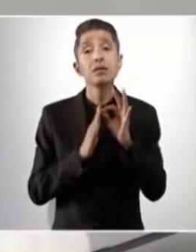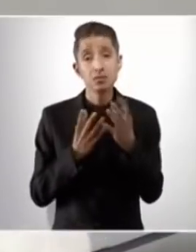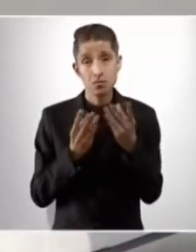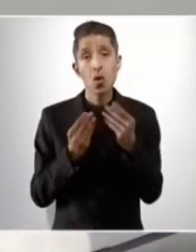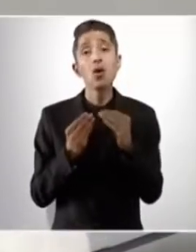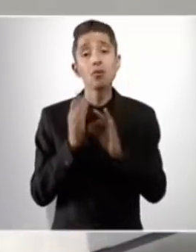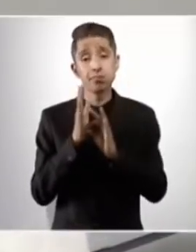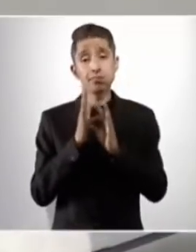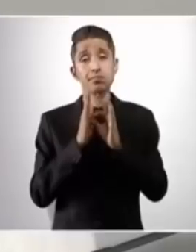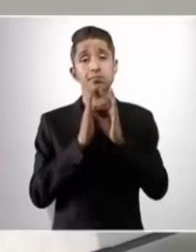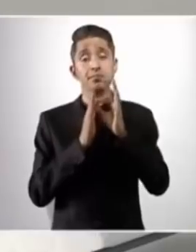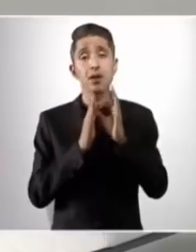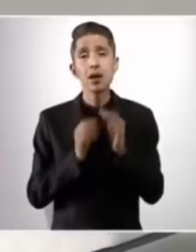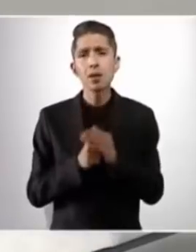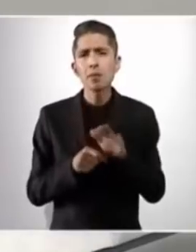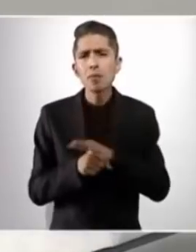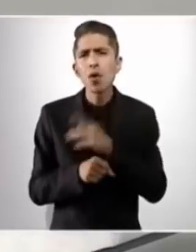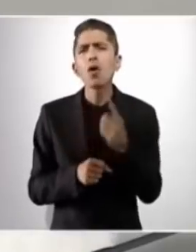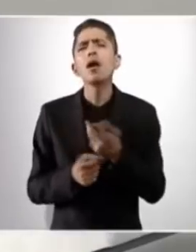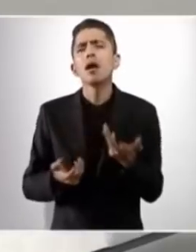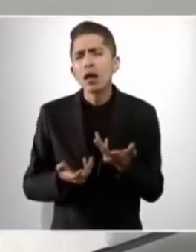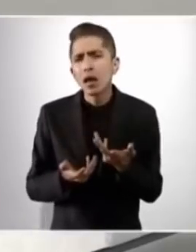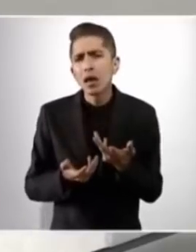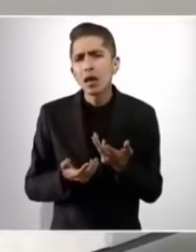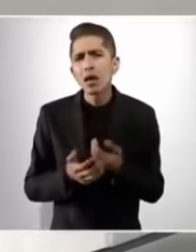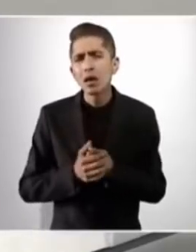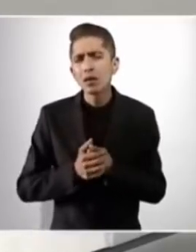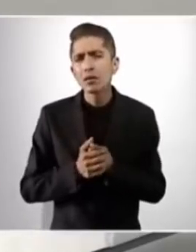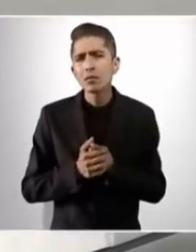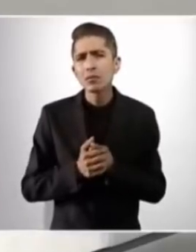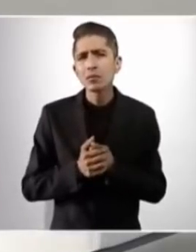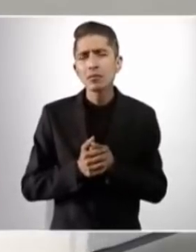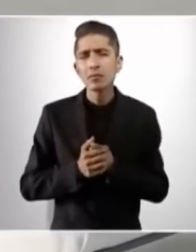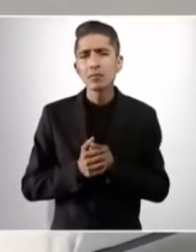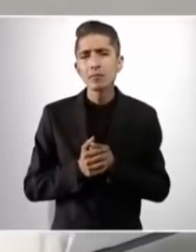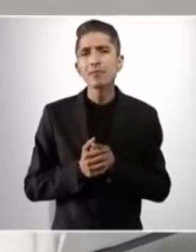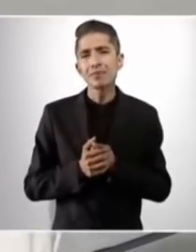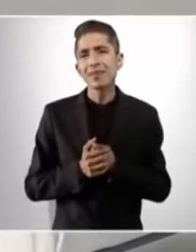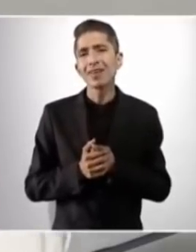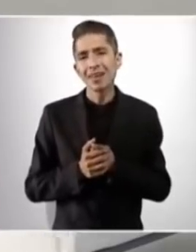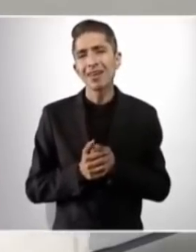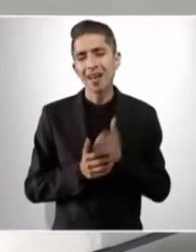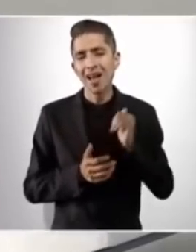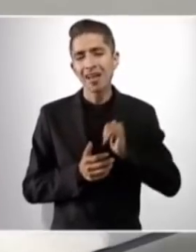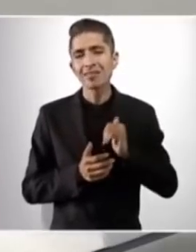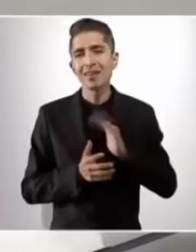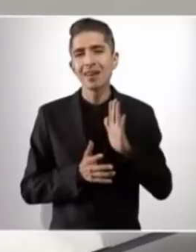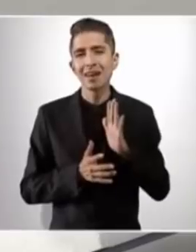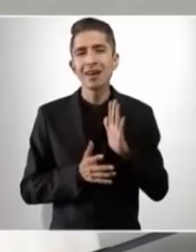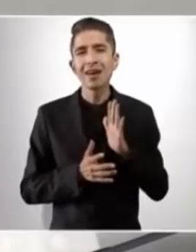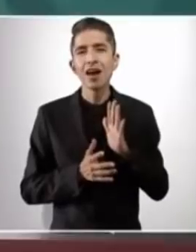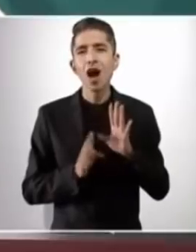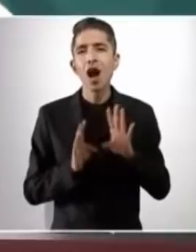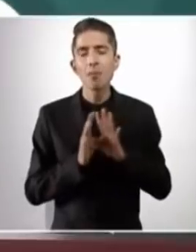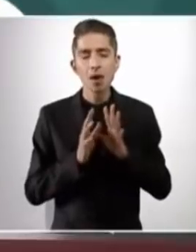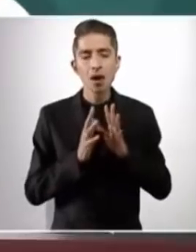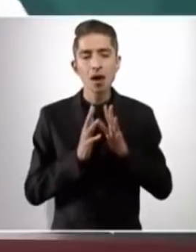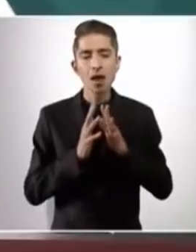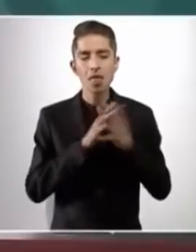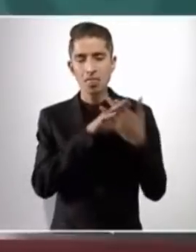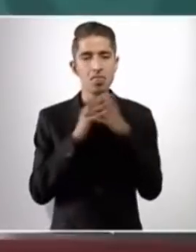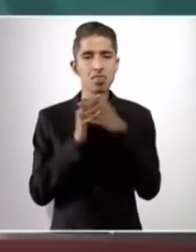porque se mezcló el interés